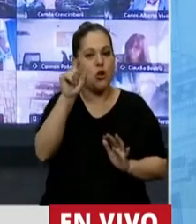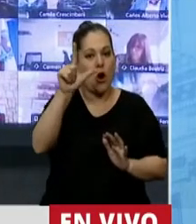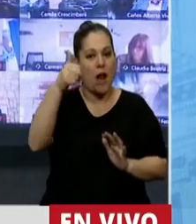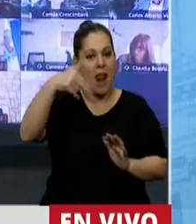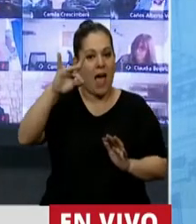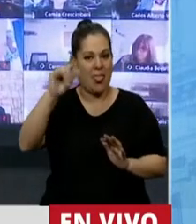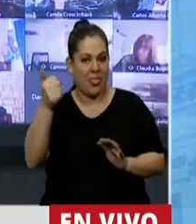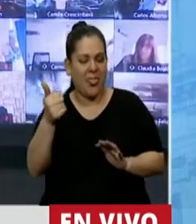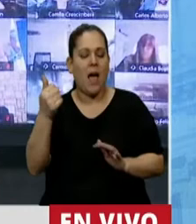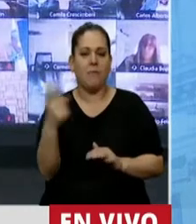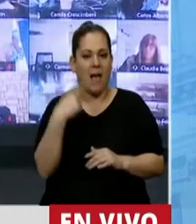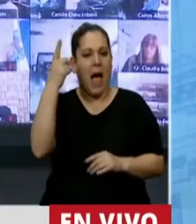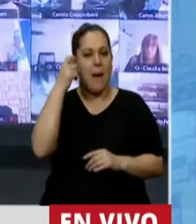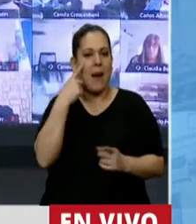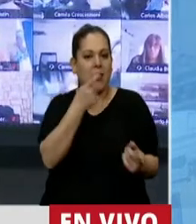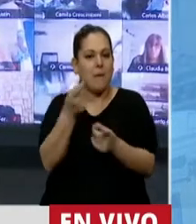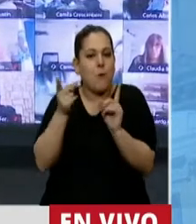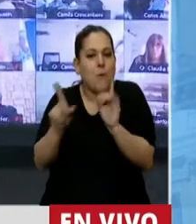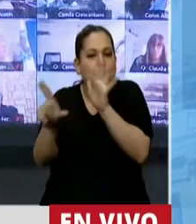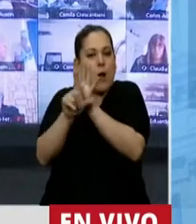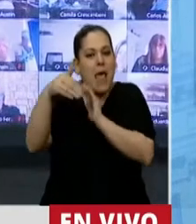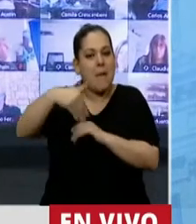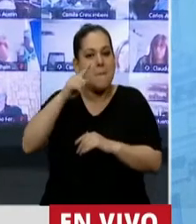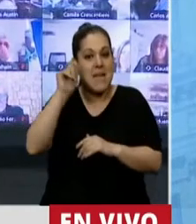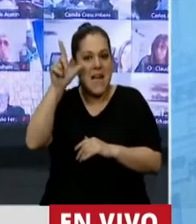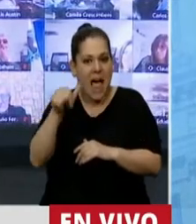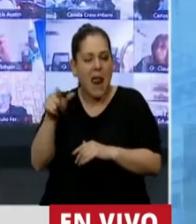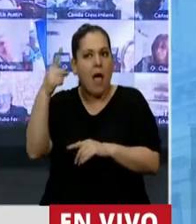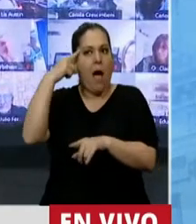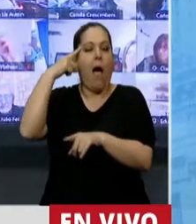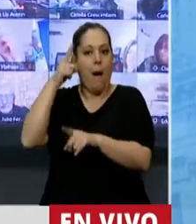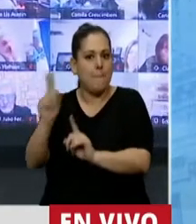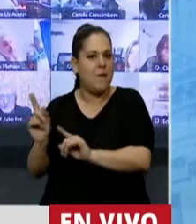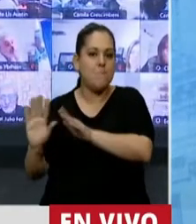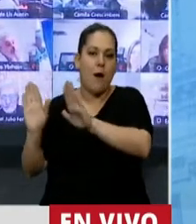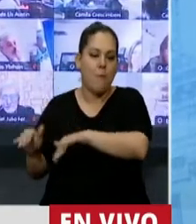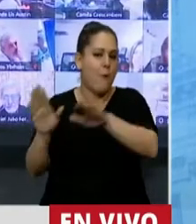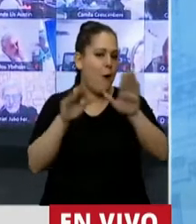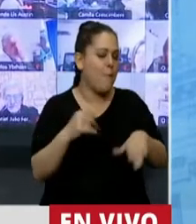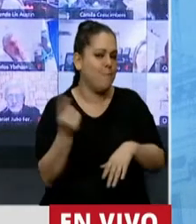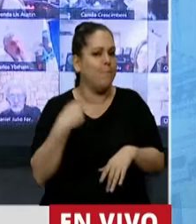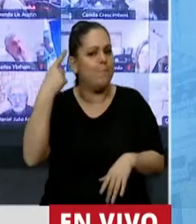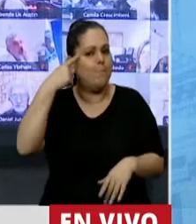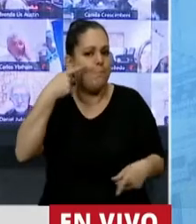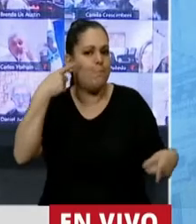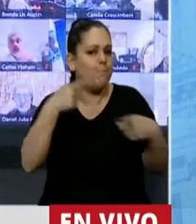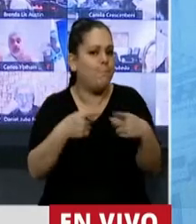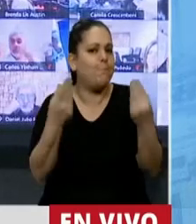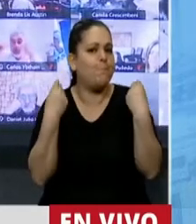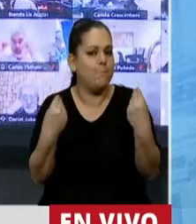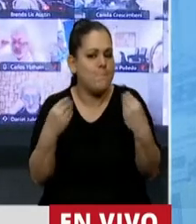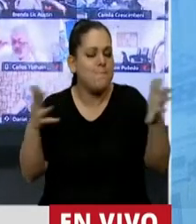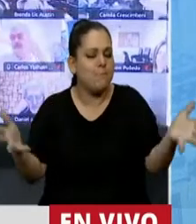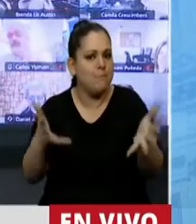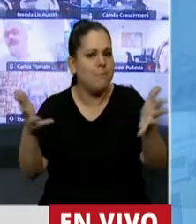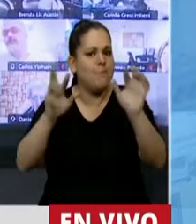que aprendimos desde el Estado con la ley Micaela, es que los primeros que tienen que formarse para llevar adelante efectivamente las políticas